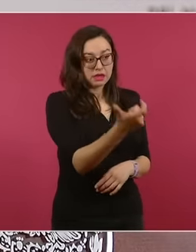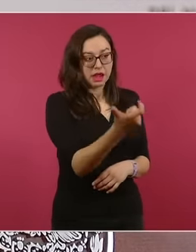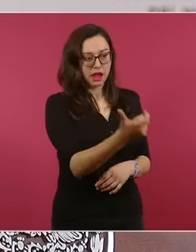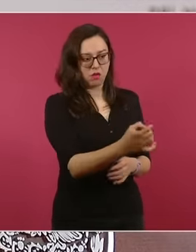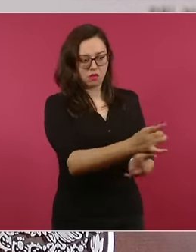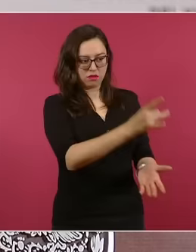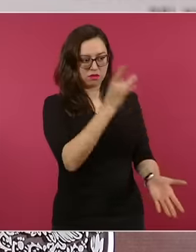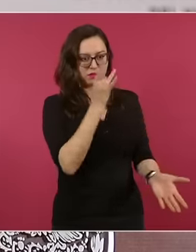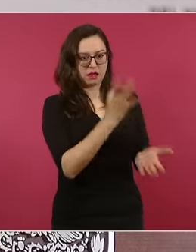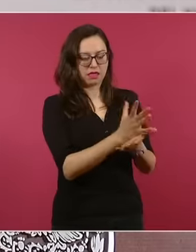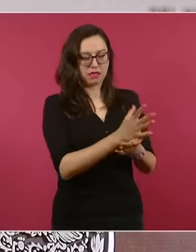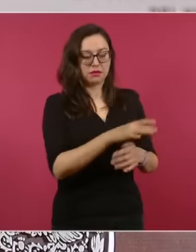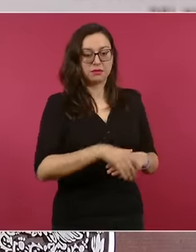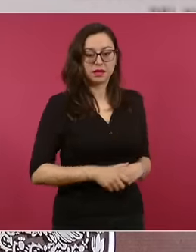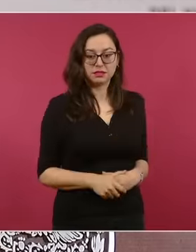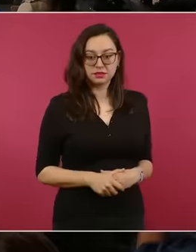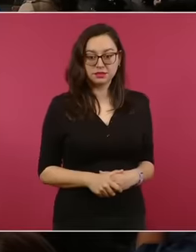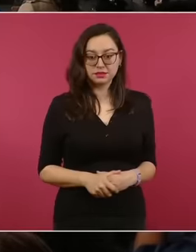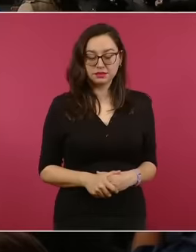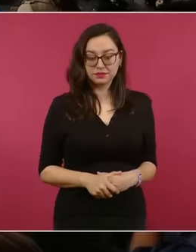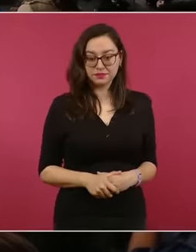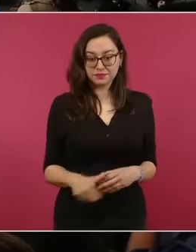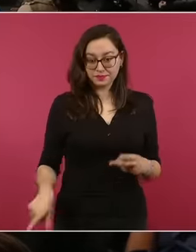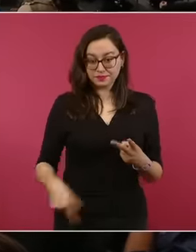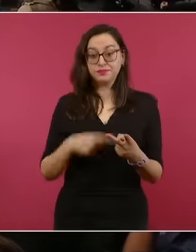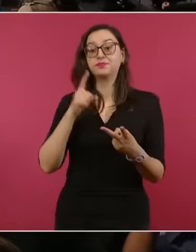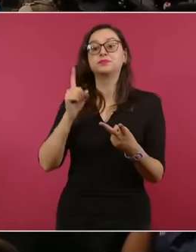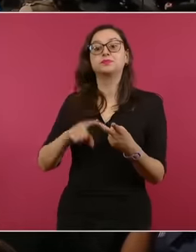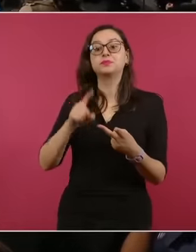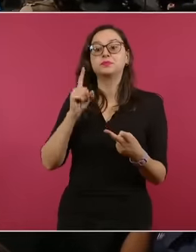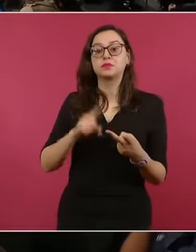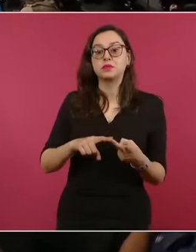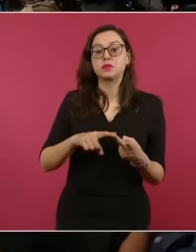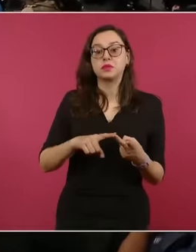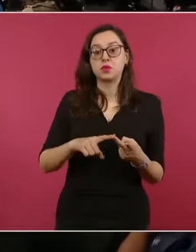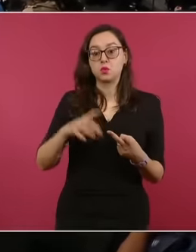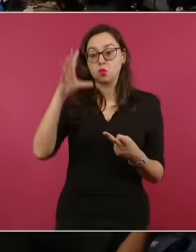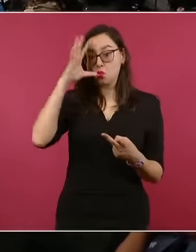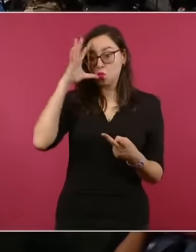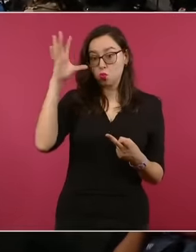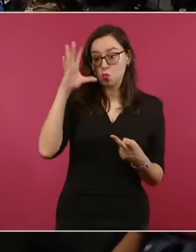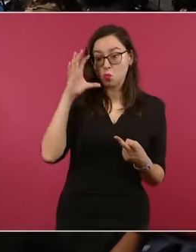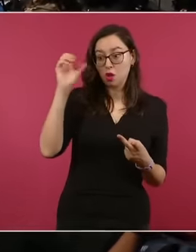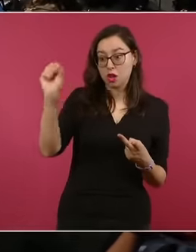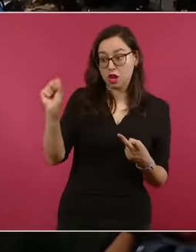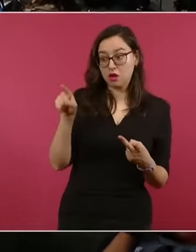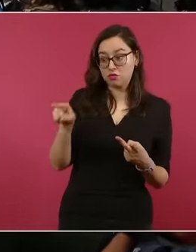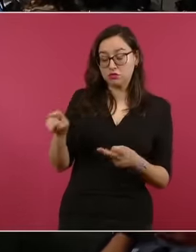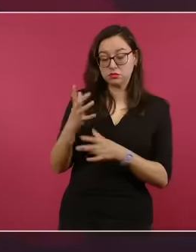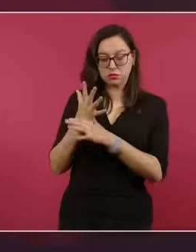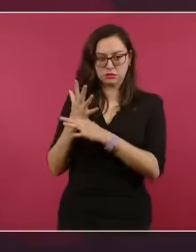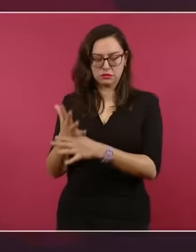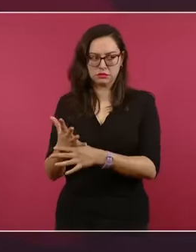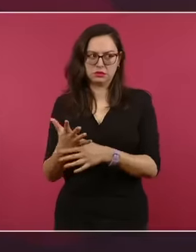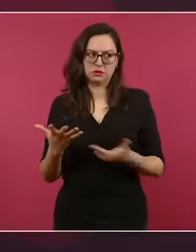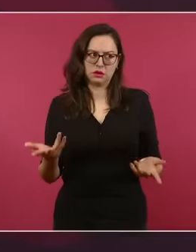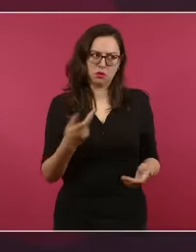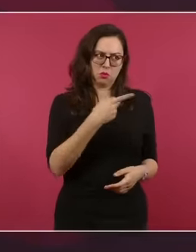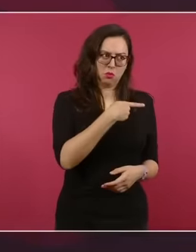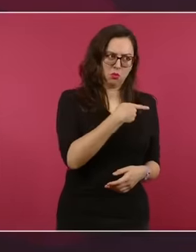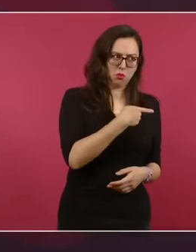Y Morelos lo mismo, decía que se modere la indigencia y la opulencia